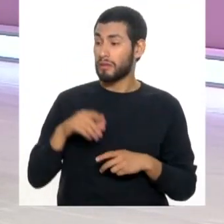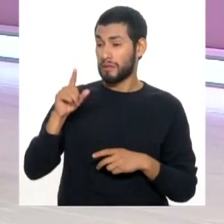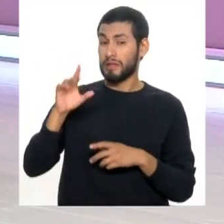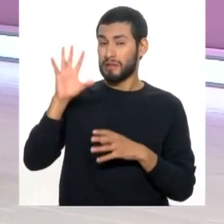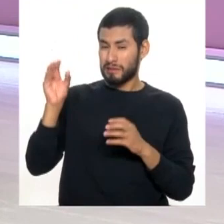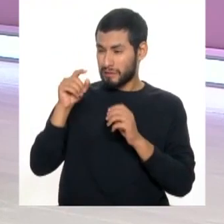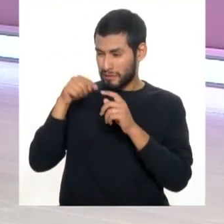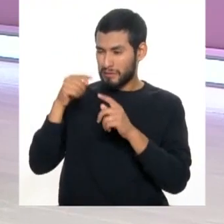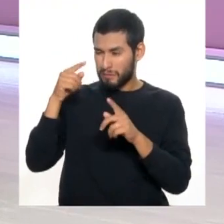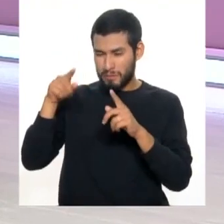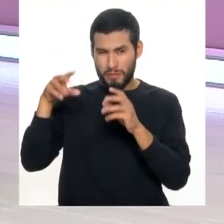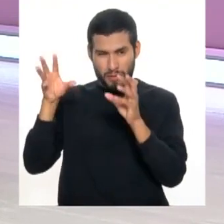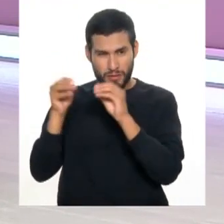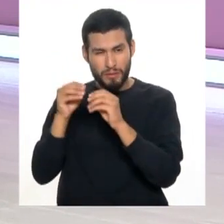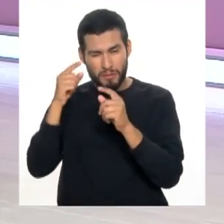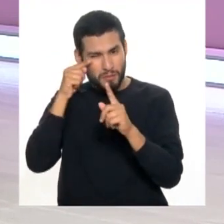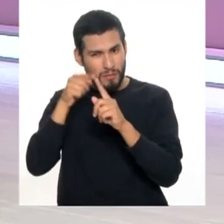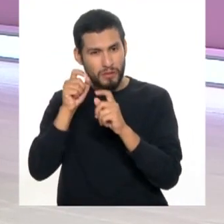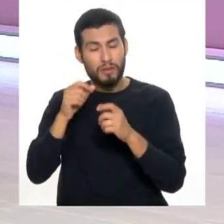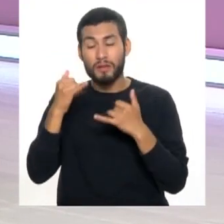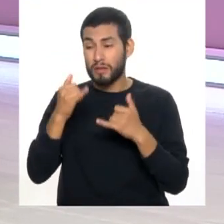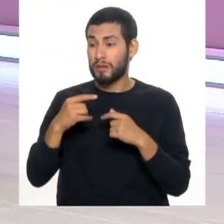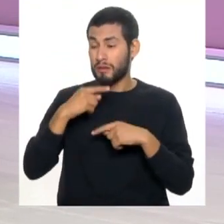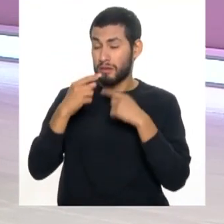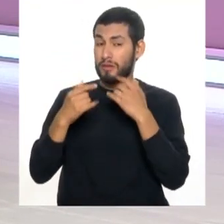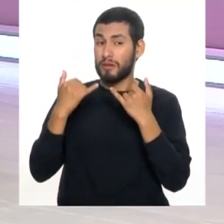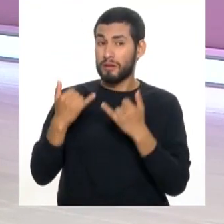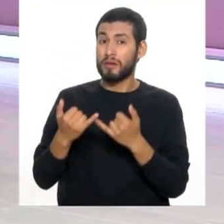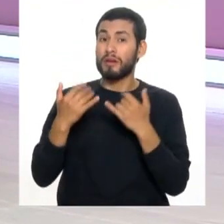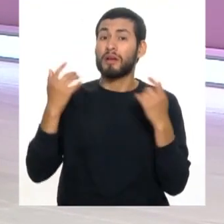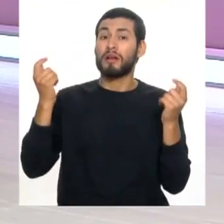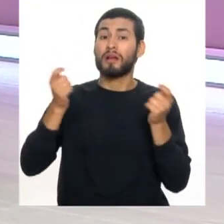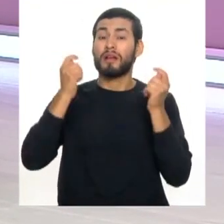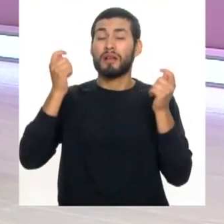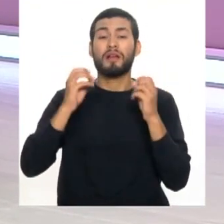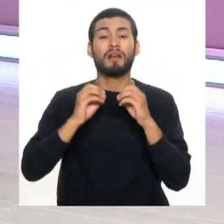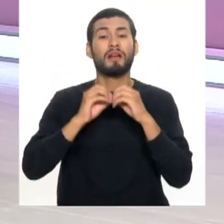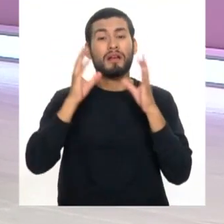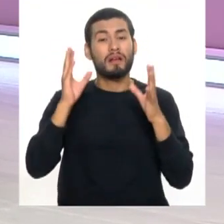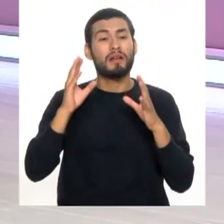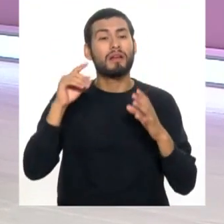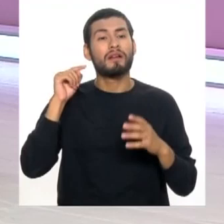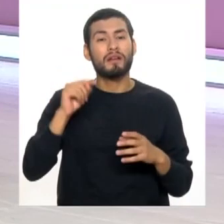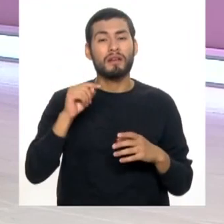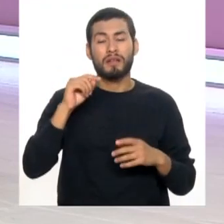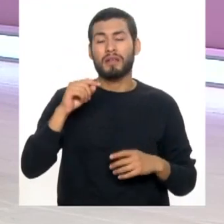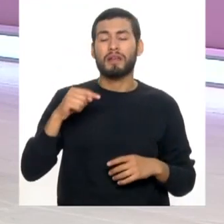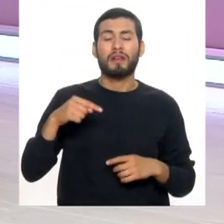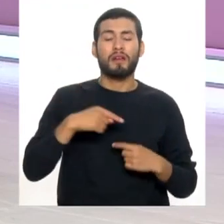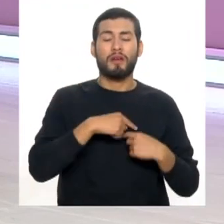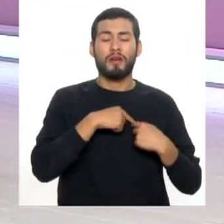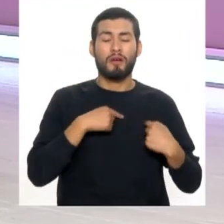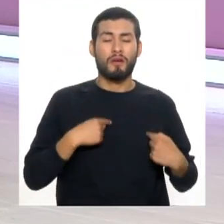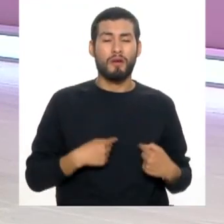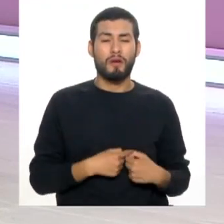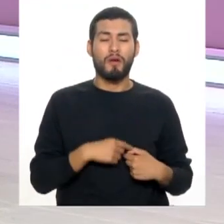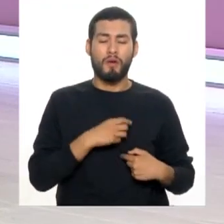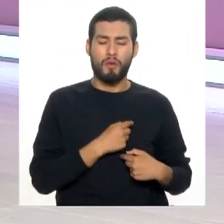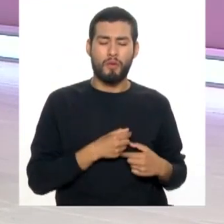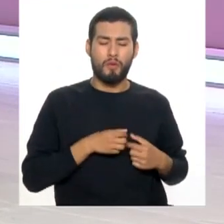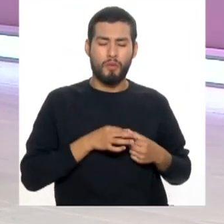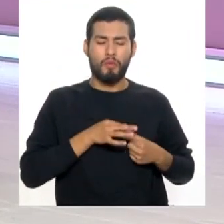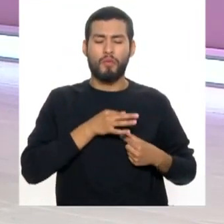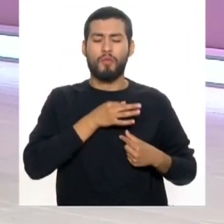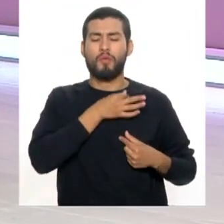más esa idea. Y les comento, doctores, que hoy día se celebra el día de la hipertensión arterial. Una de las